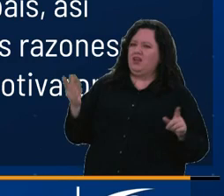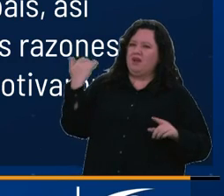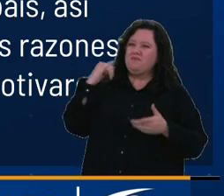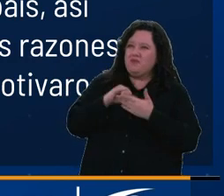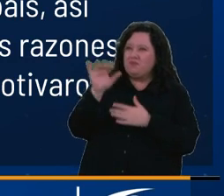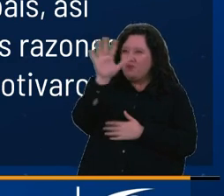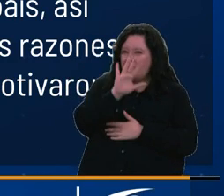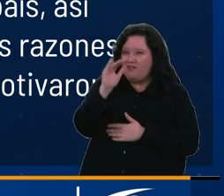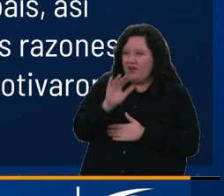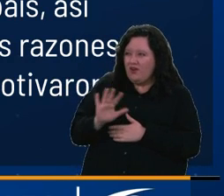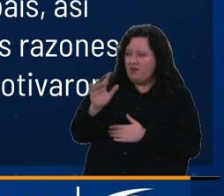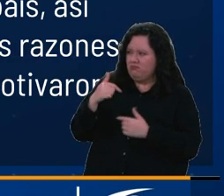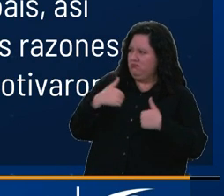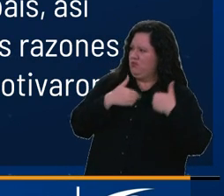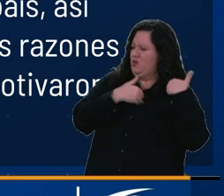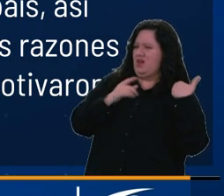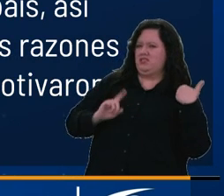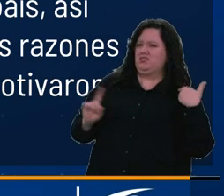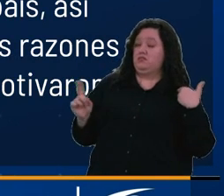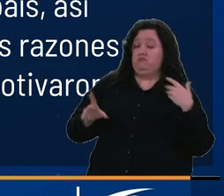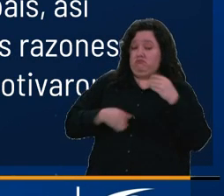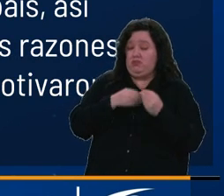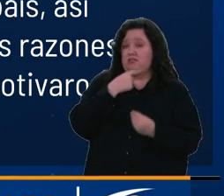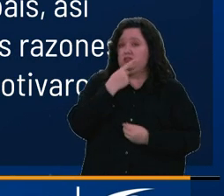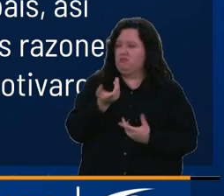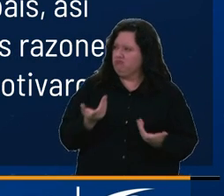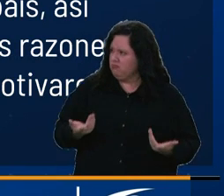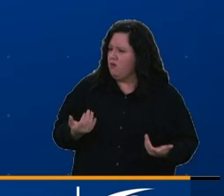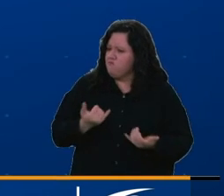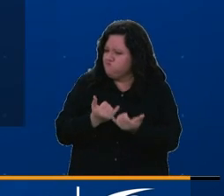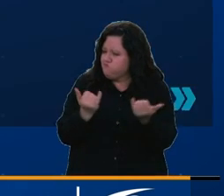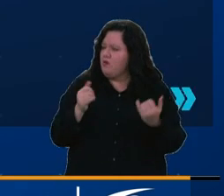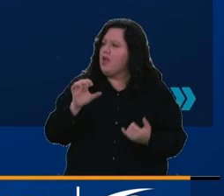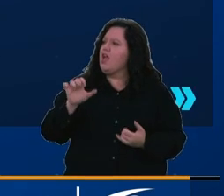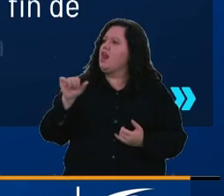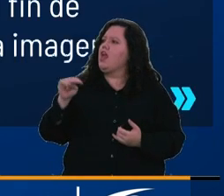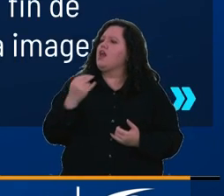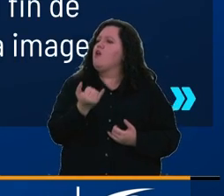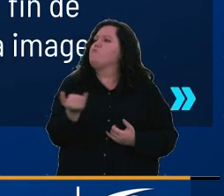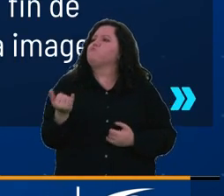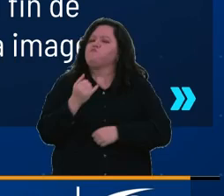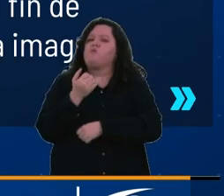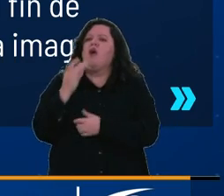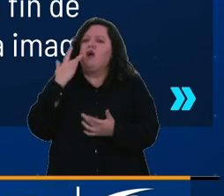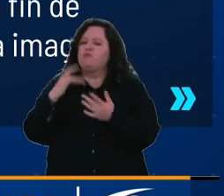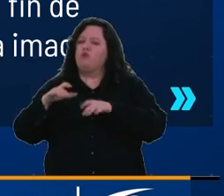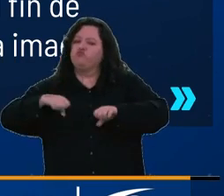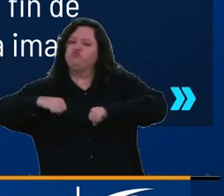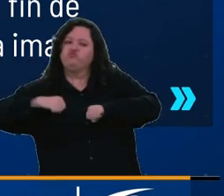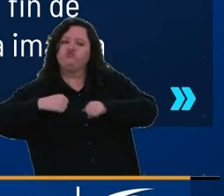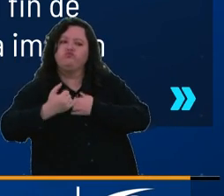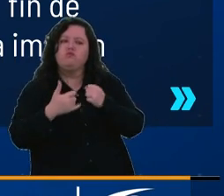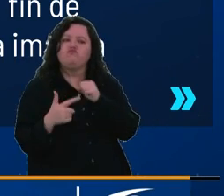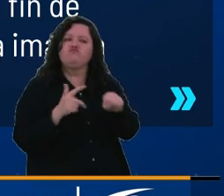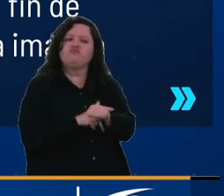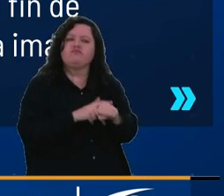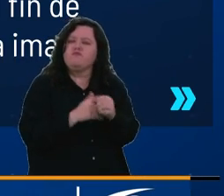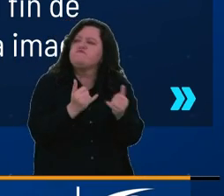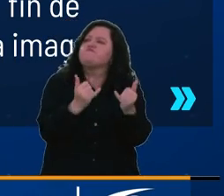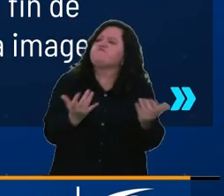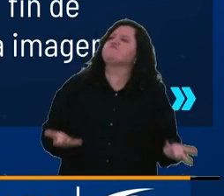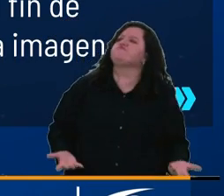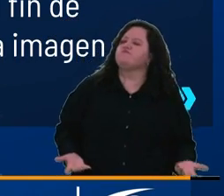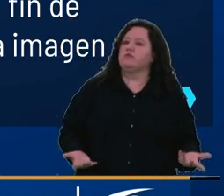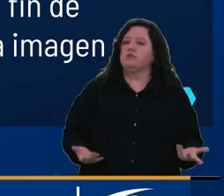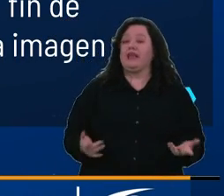el Bajo Cauca antioqueño. Incluso aseguran denunciar la presencia del ELN y sus intervenciones en estos hostigamientos. El